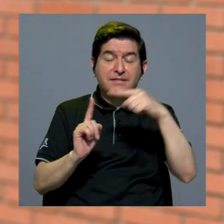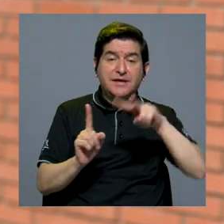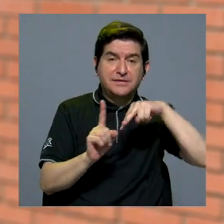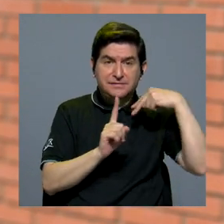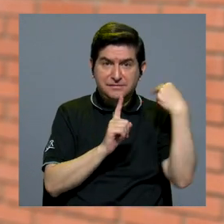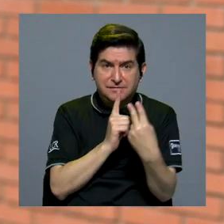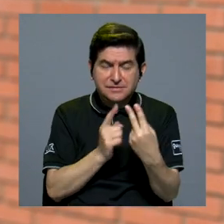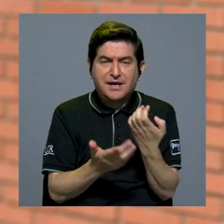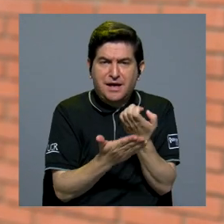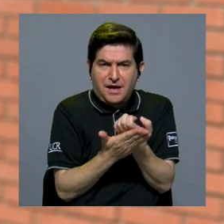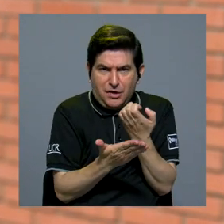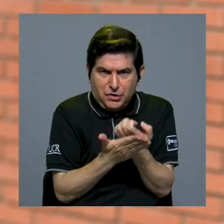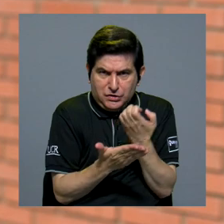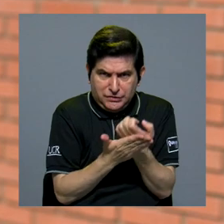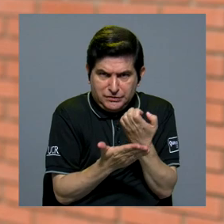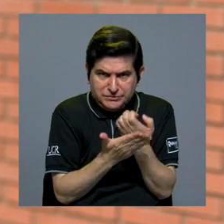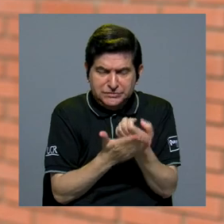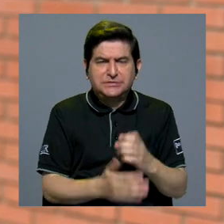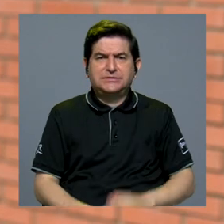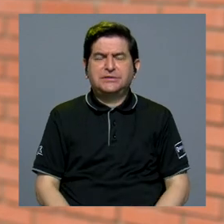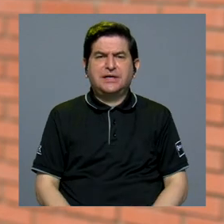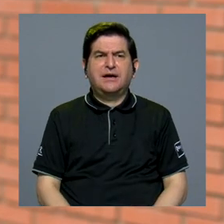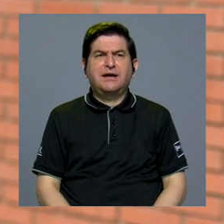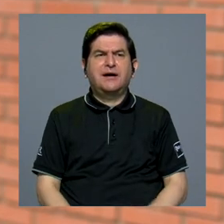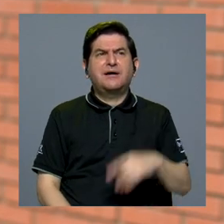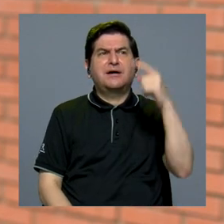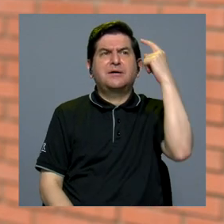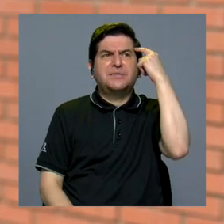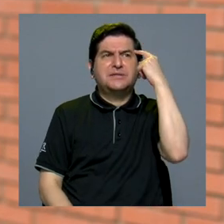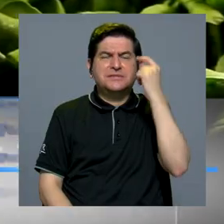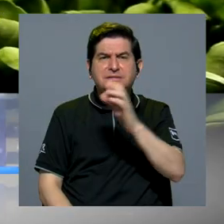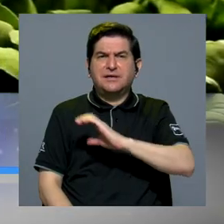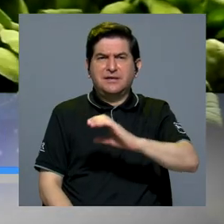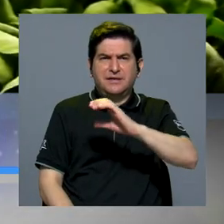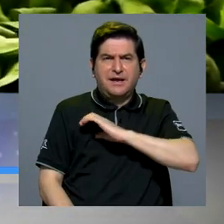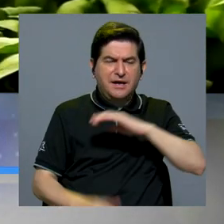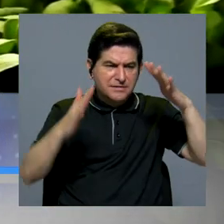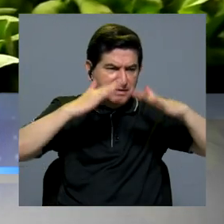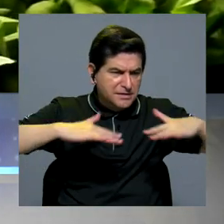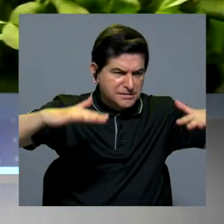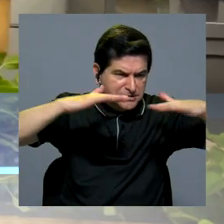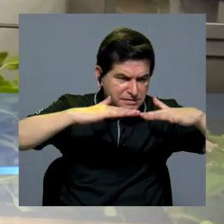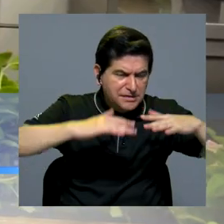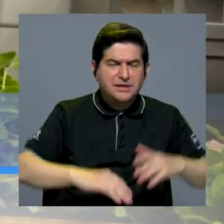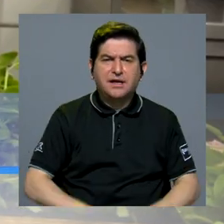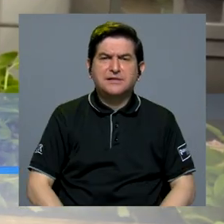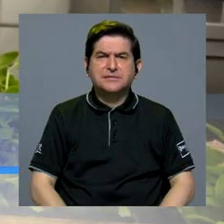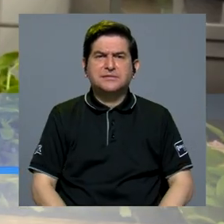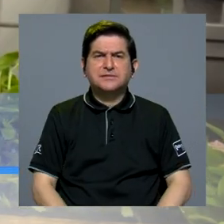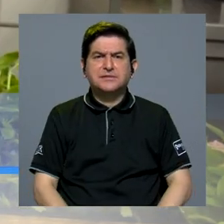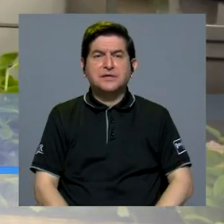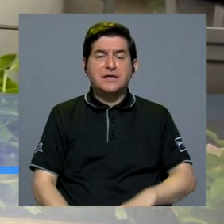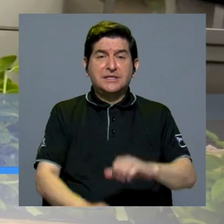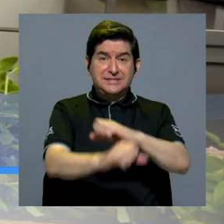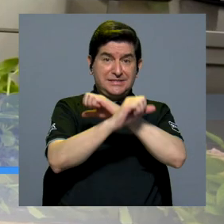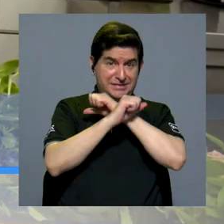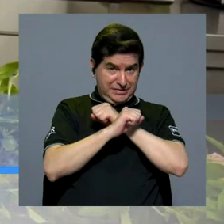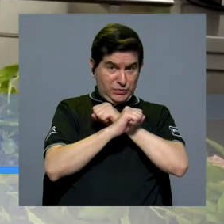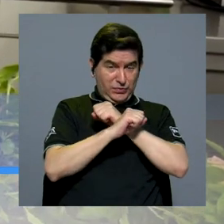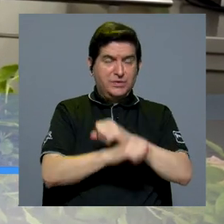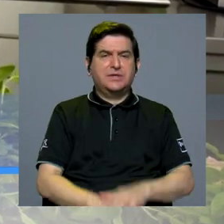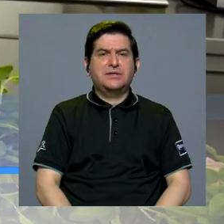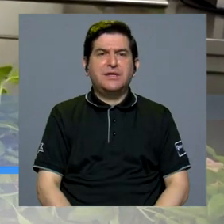perspectiva de la economía es considerar aspectos ambientales, aspectos de seguridad